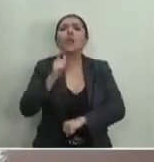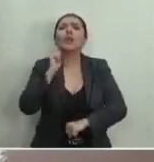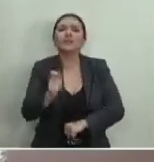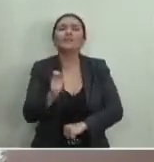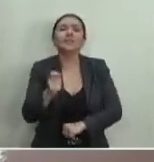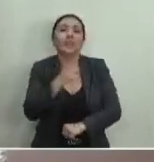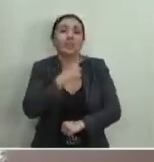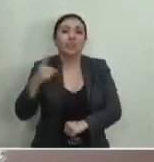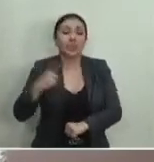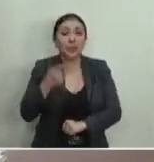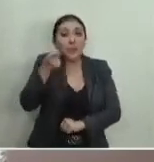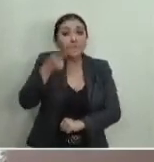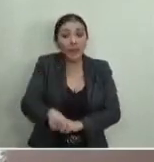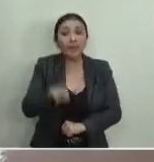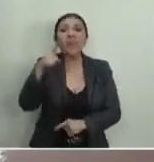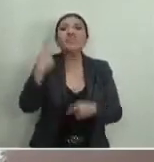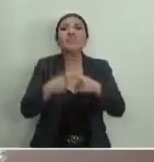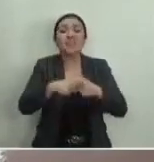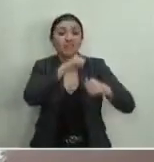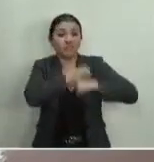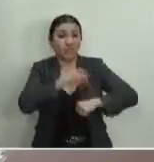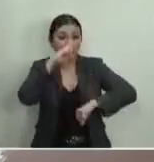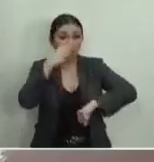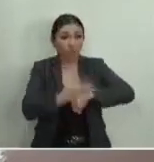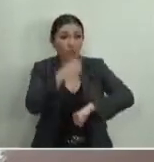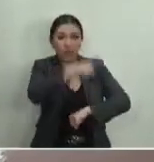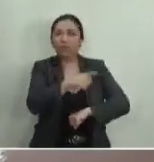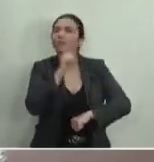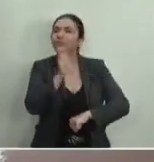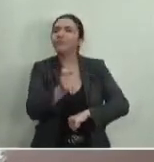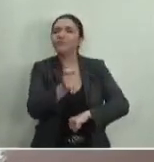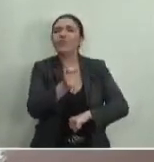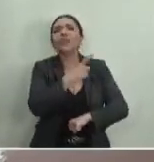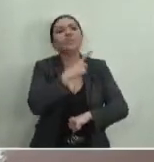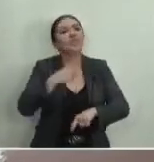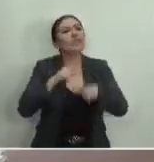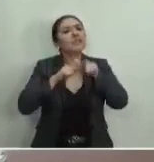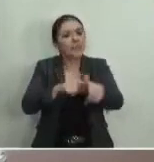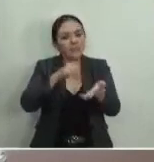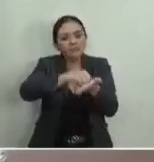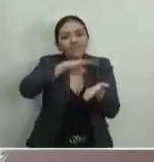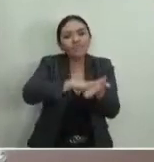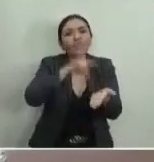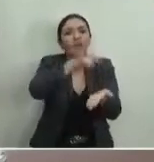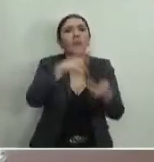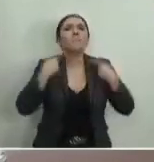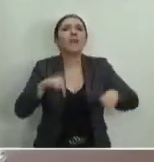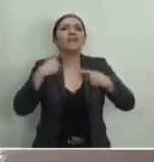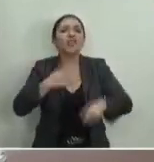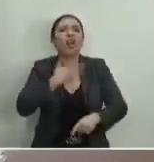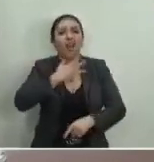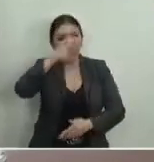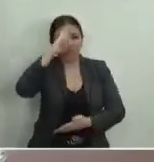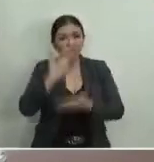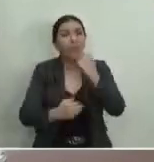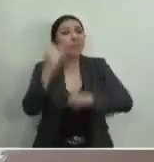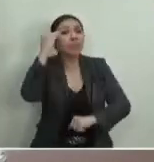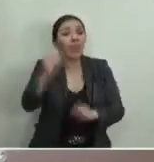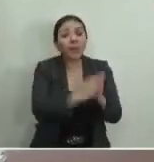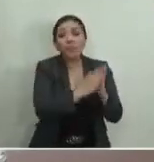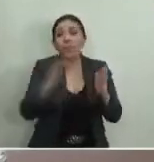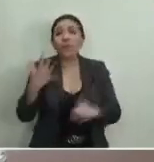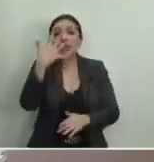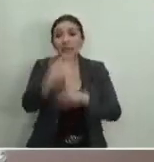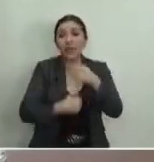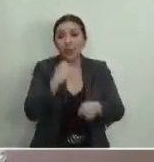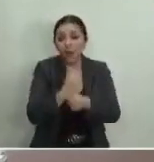cual se determinó que la falta cometida por el actor era ordinaria y que debía permanecer inscrito en los registros correspondientes por un periodo de cinco